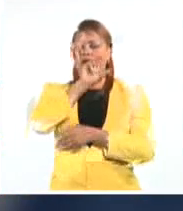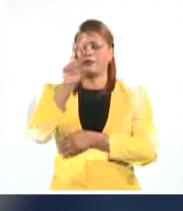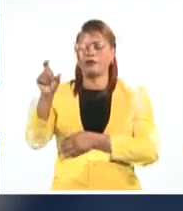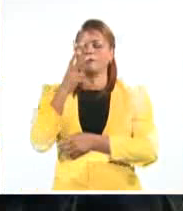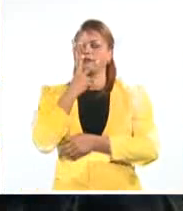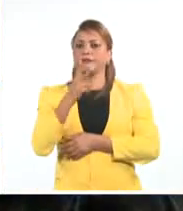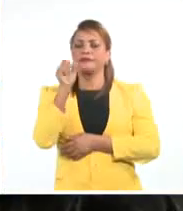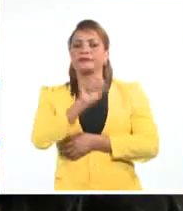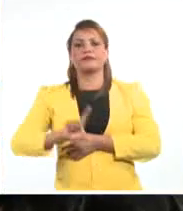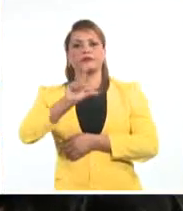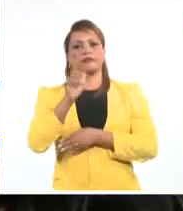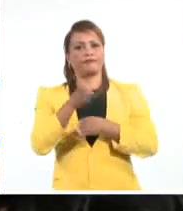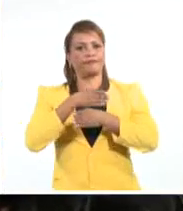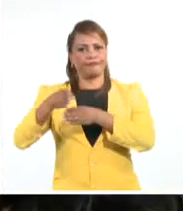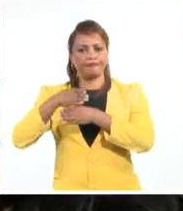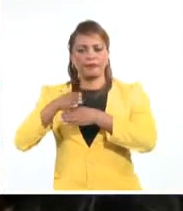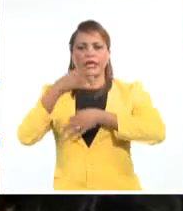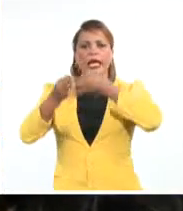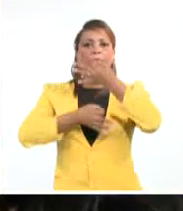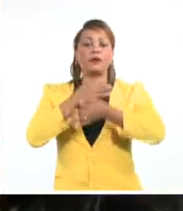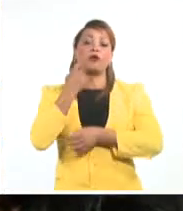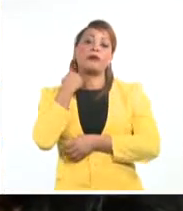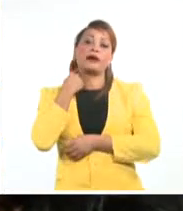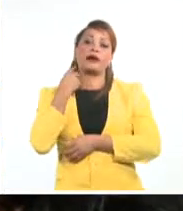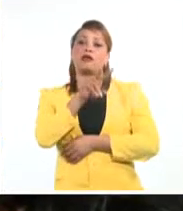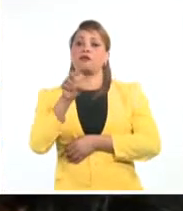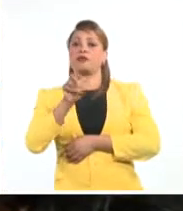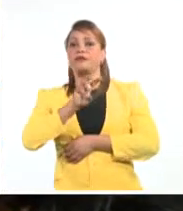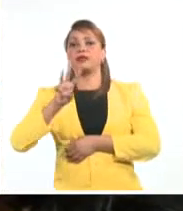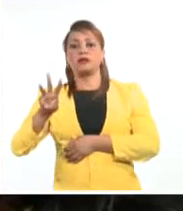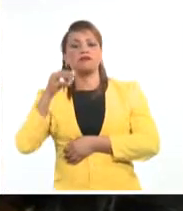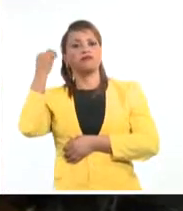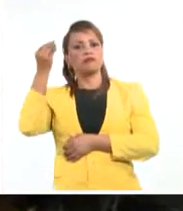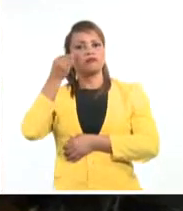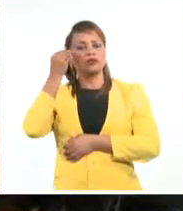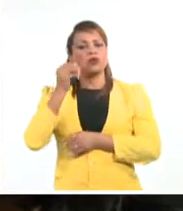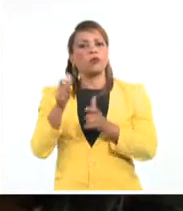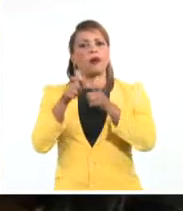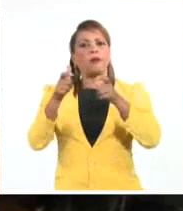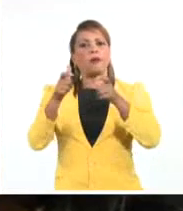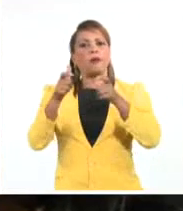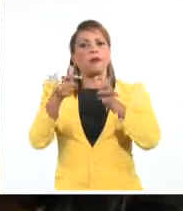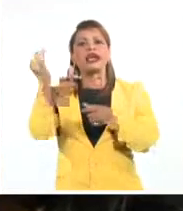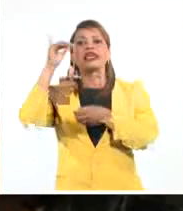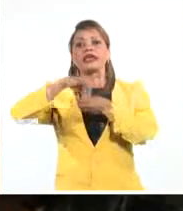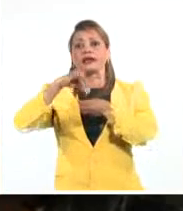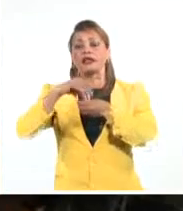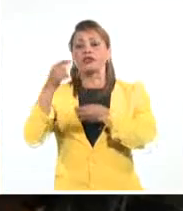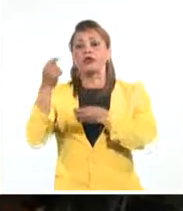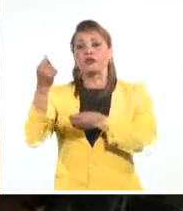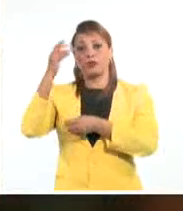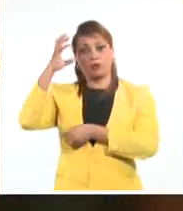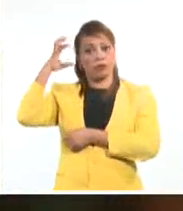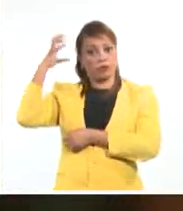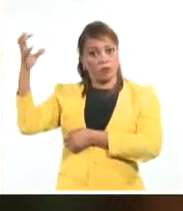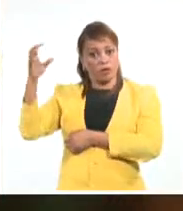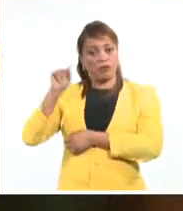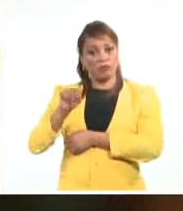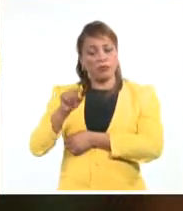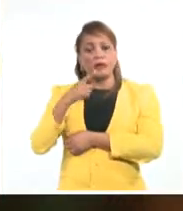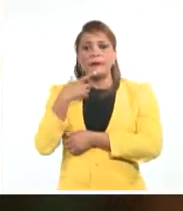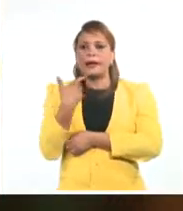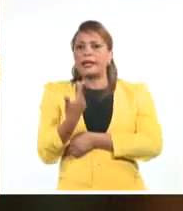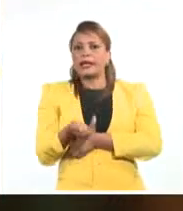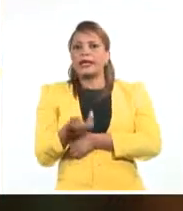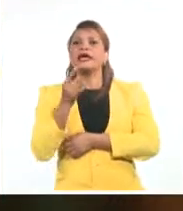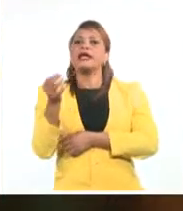social, entre otros. Resaltó que para 2023 se proyecta un incremento de los ingresos al presupuesto del Estado a fin de que el territorio